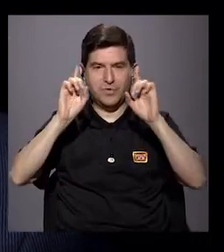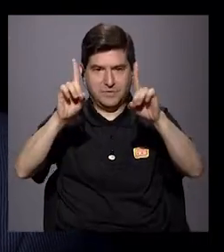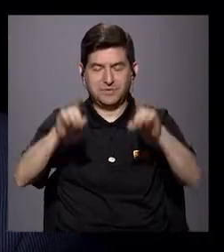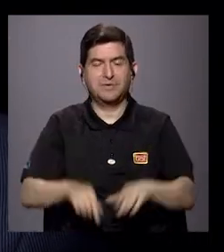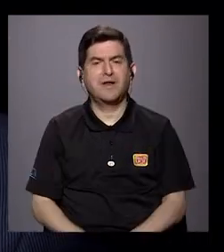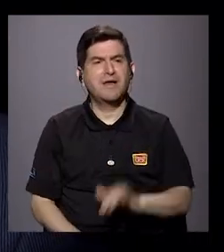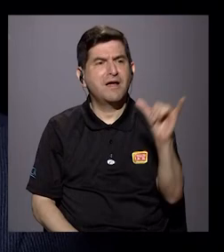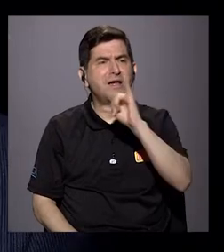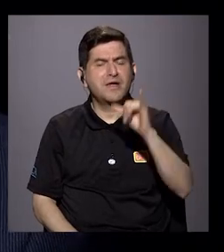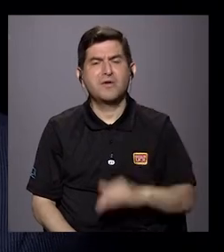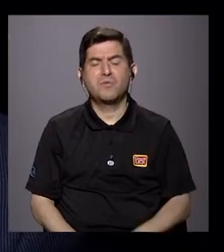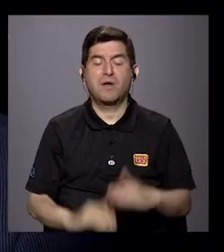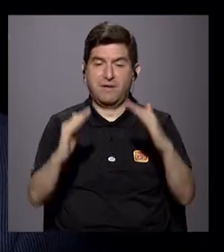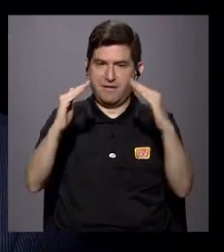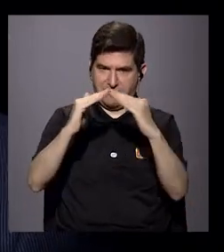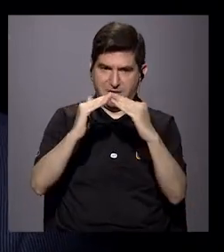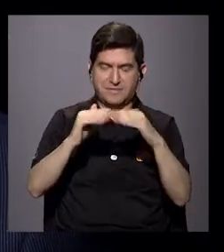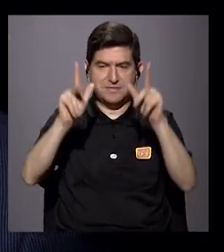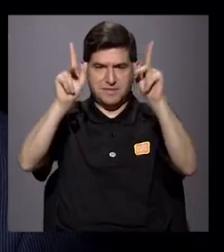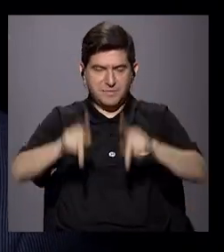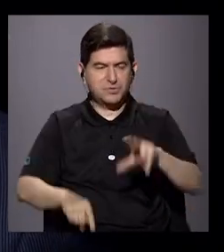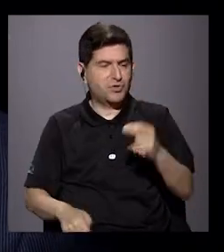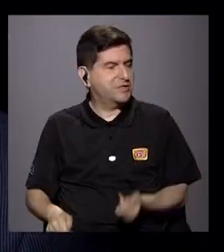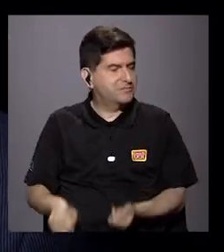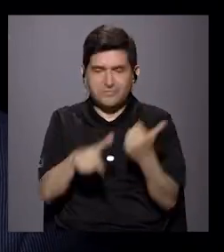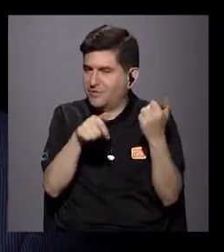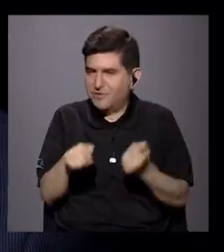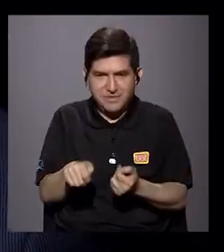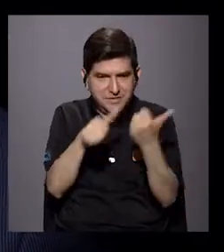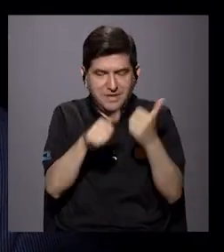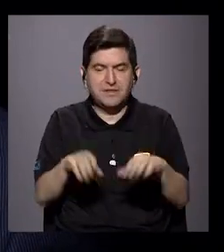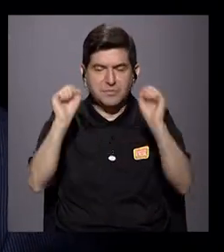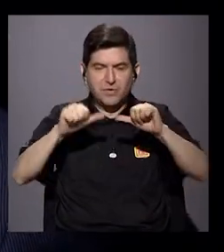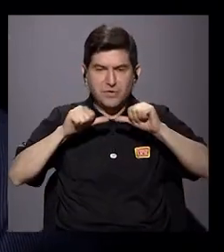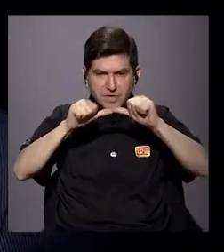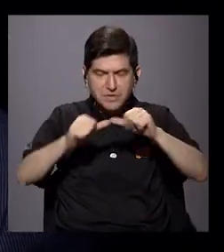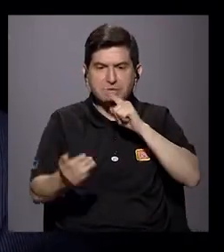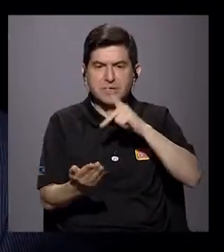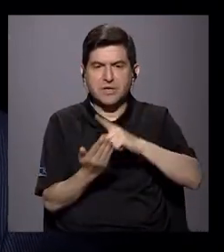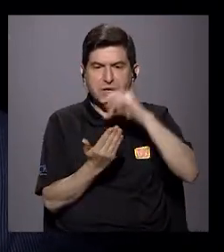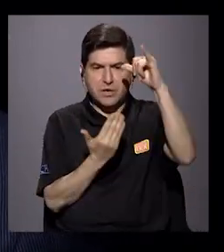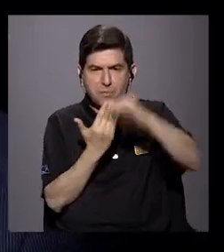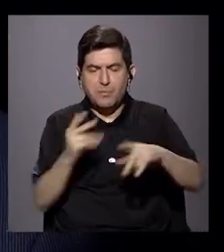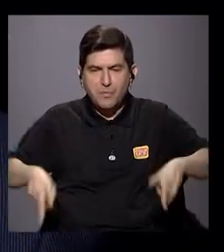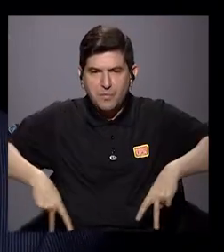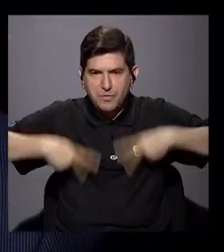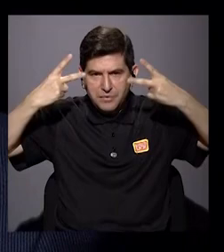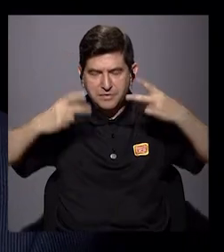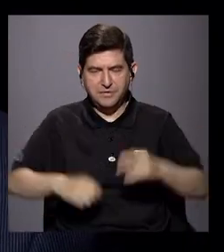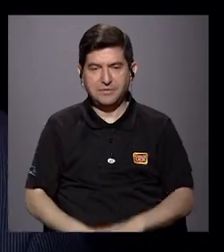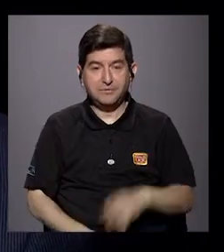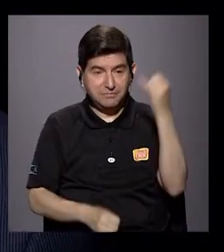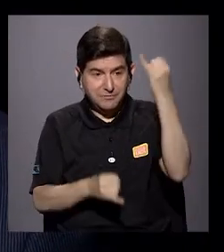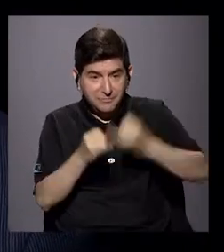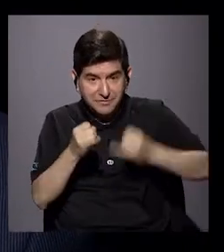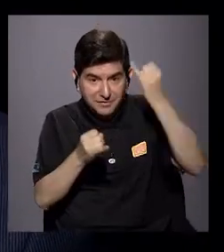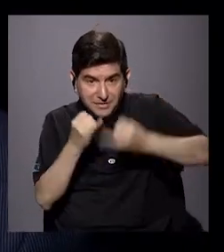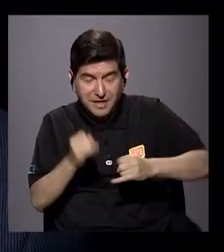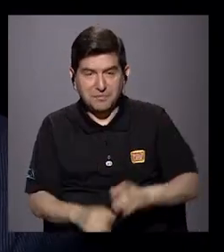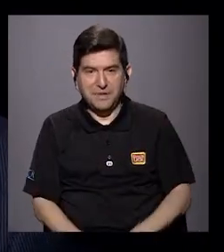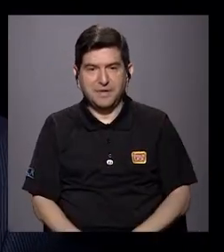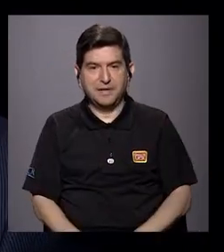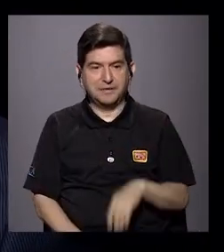y también a nivel de hogar, ¿verdad? Para que estas personas no sean expulsadas y logren continuar con un proyecto de vida que incluso finalice con